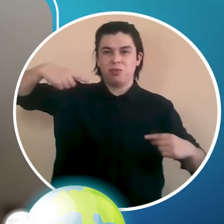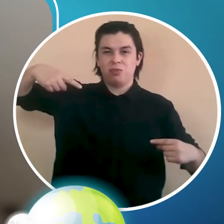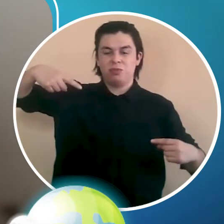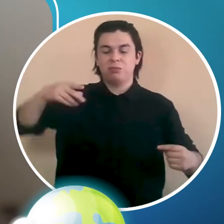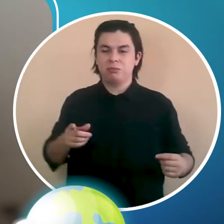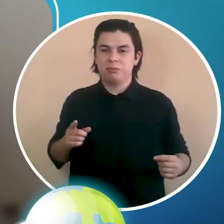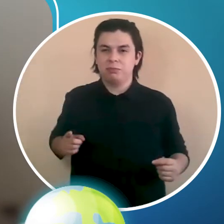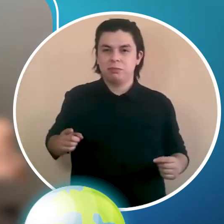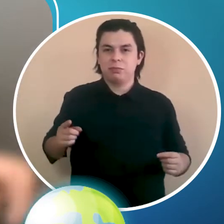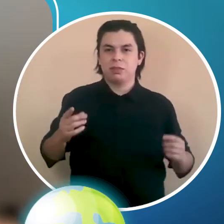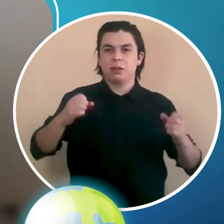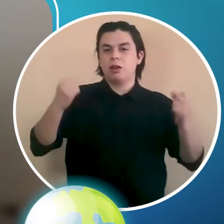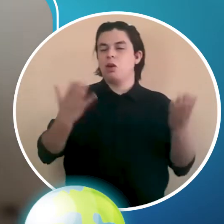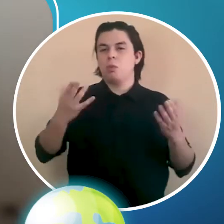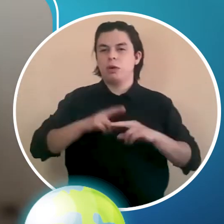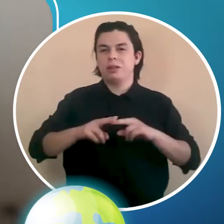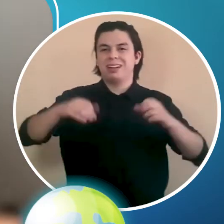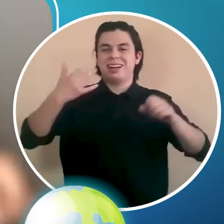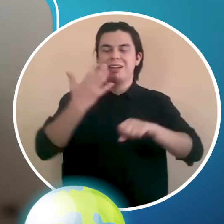al movimiento de nuestro sistema. Y